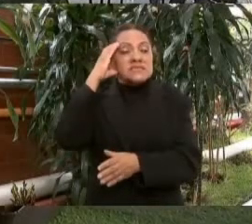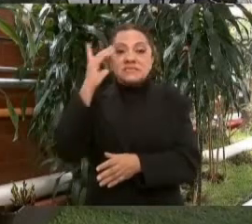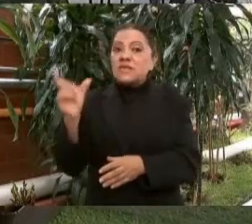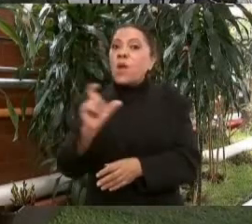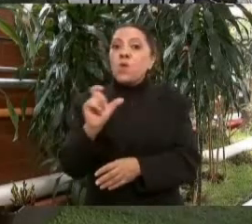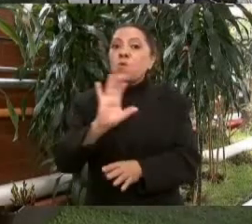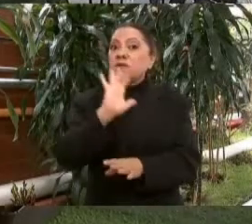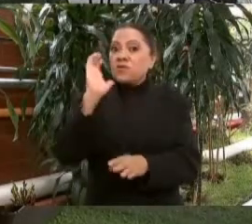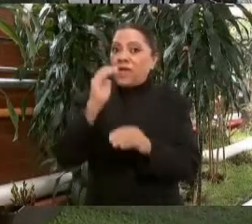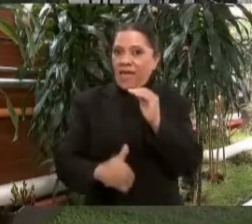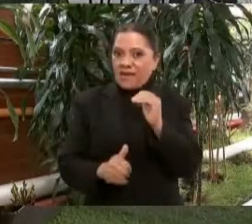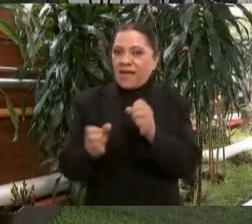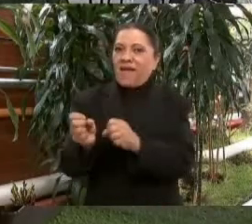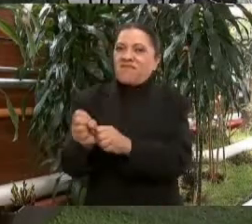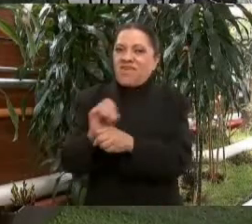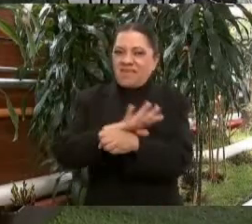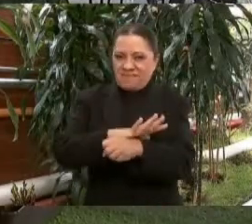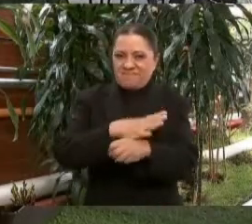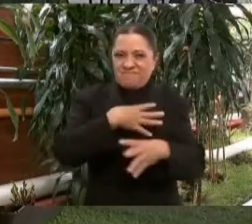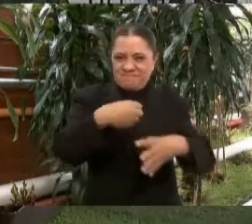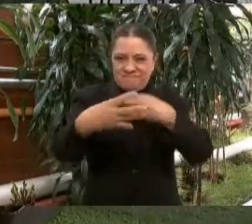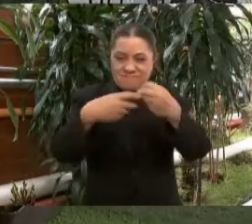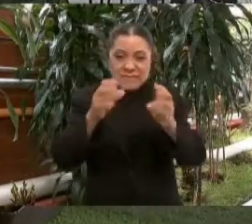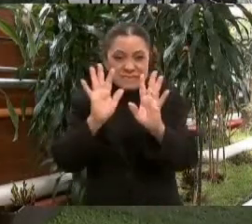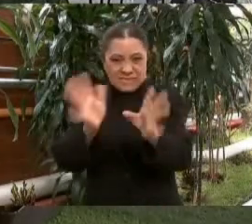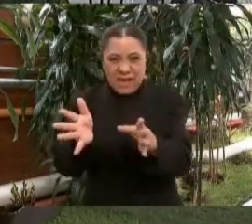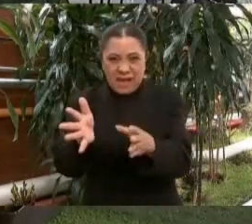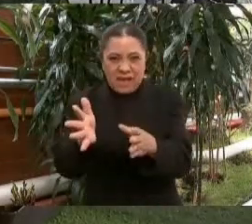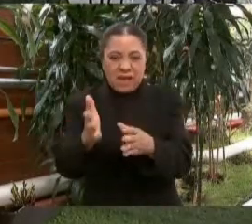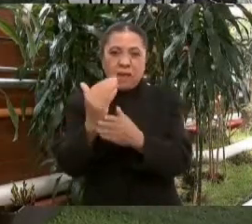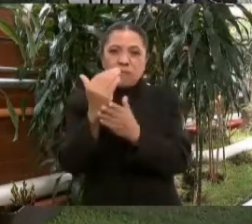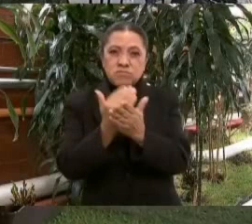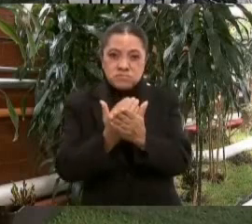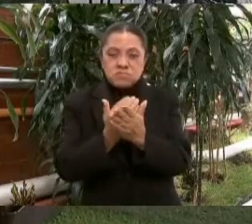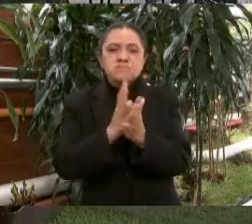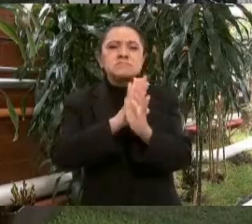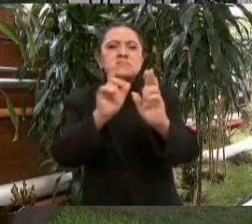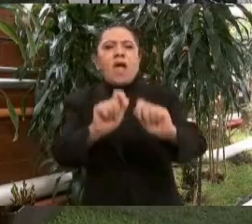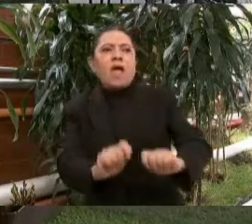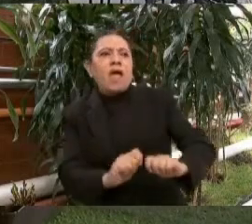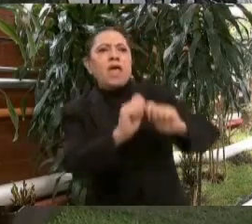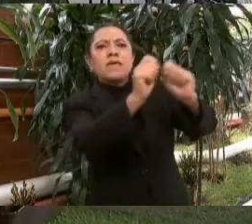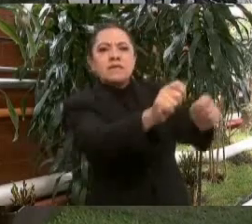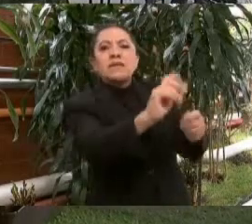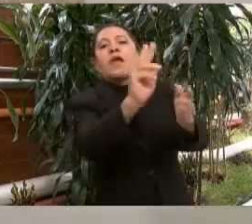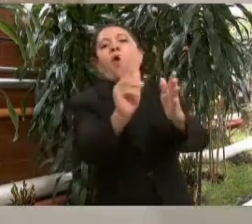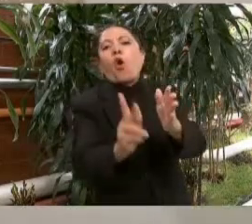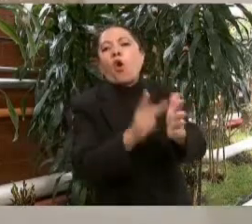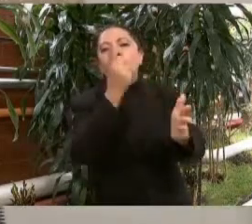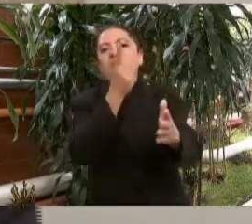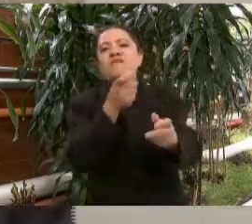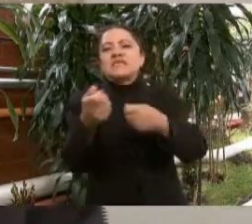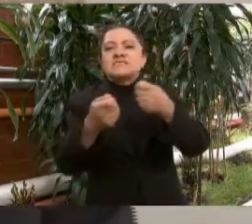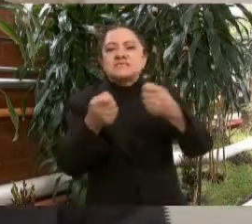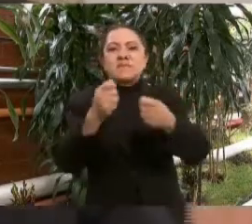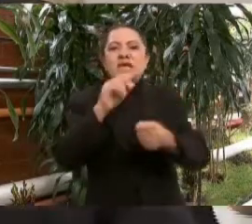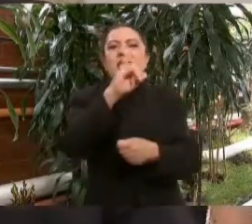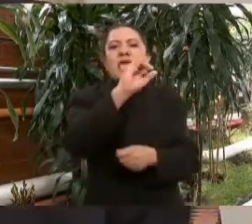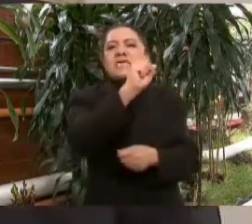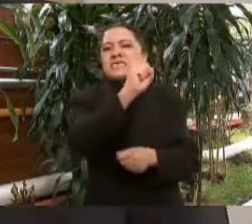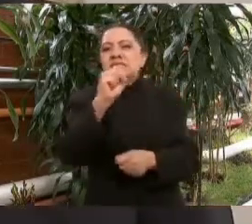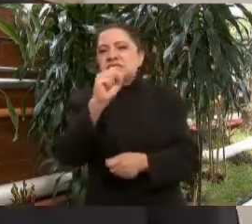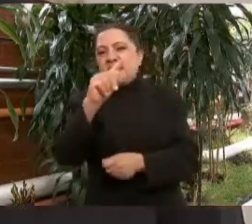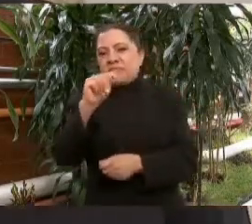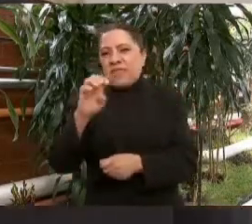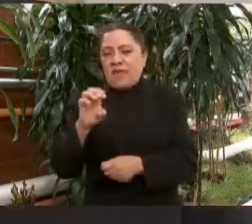termine la pandemia, se le entrega de nuevo al Issste ya